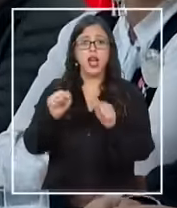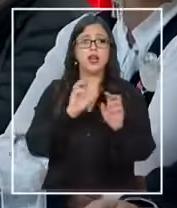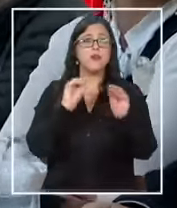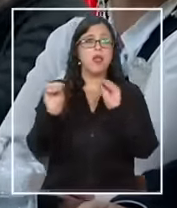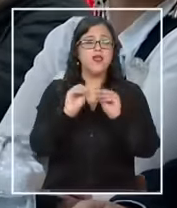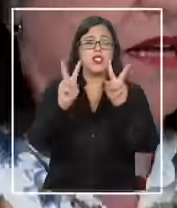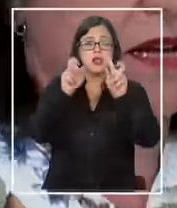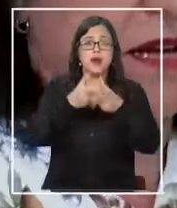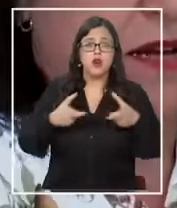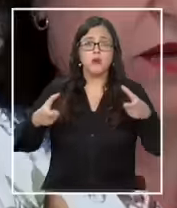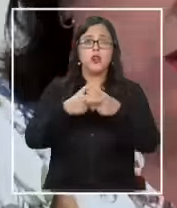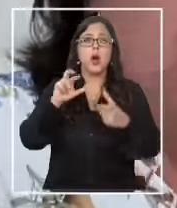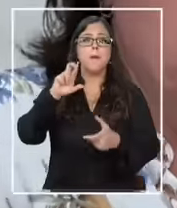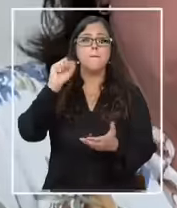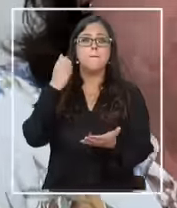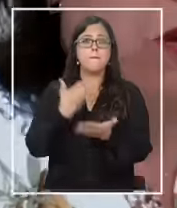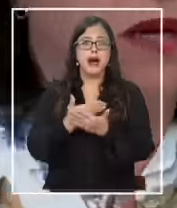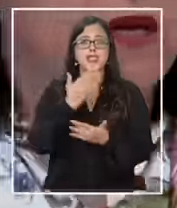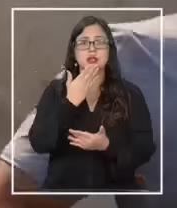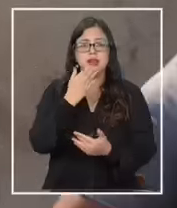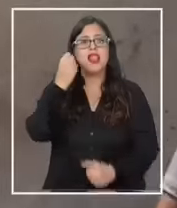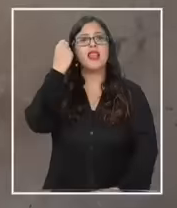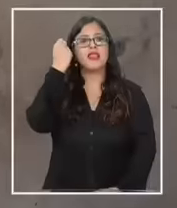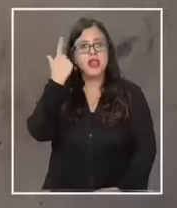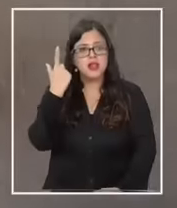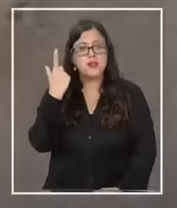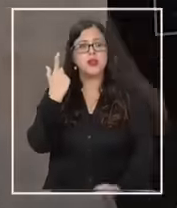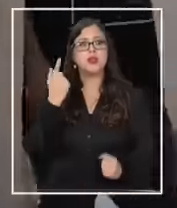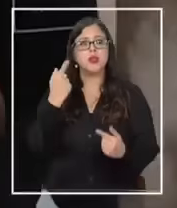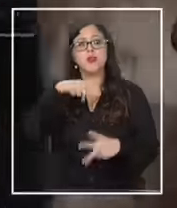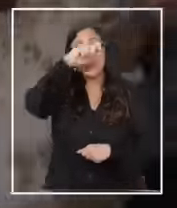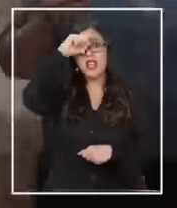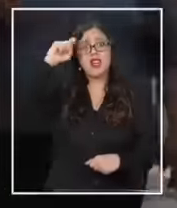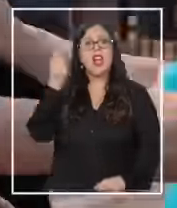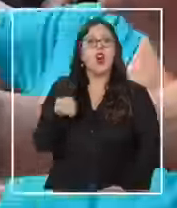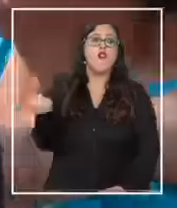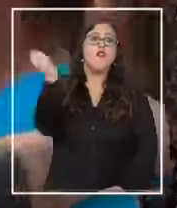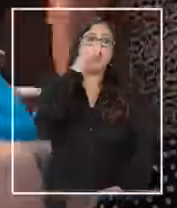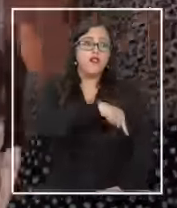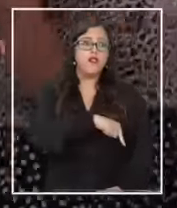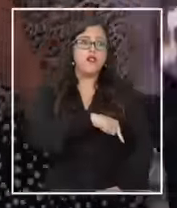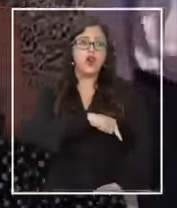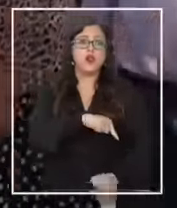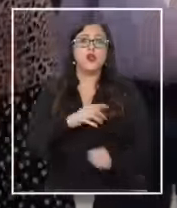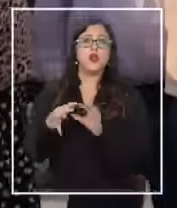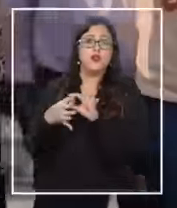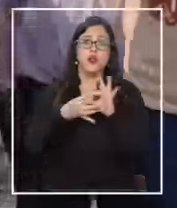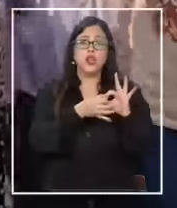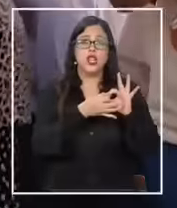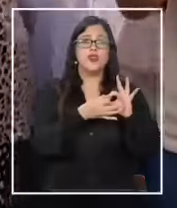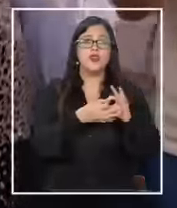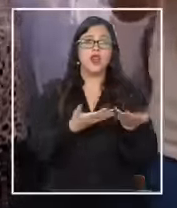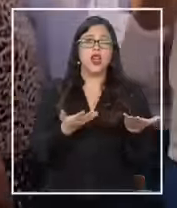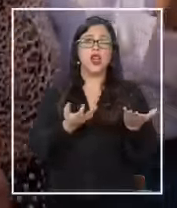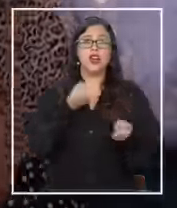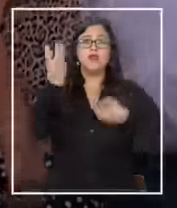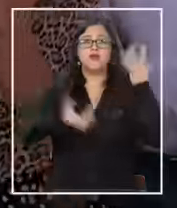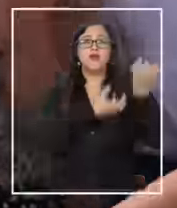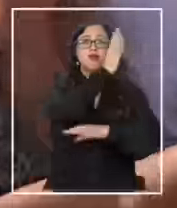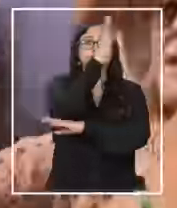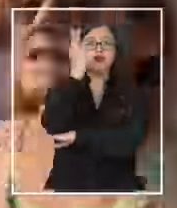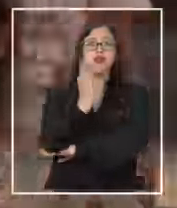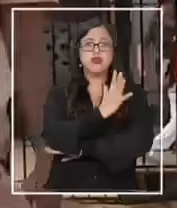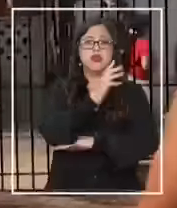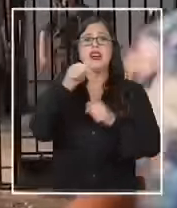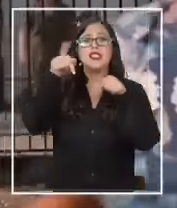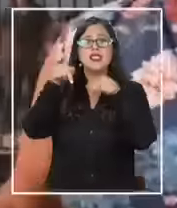anunció la comisión por la paz y el entendimiento. Este verano volvió la araucanía producto de los mega incendios forestales y esta vez